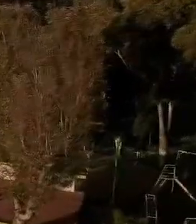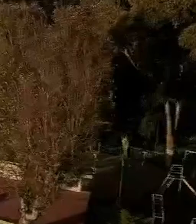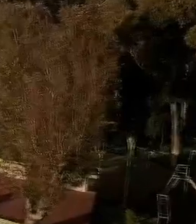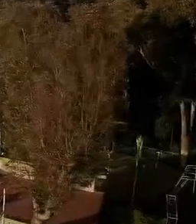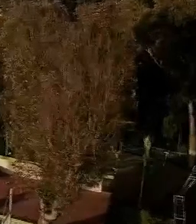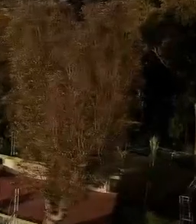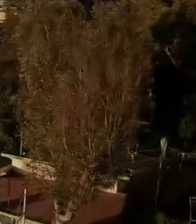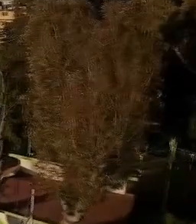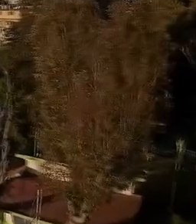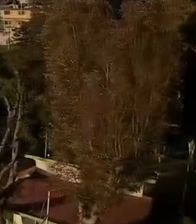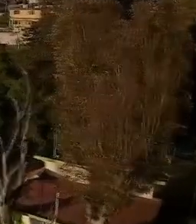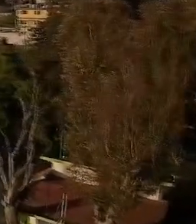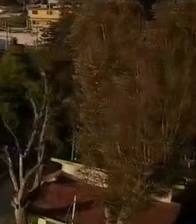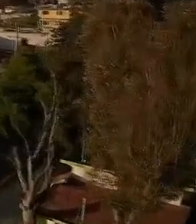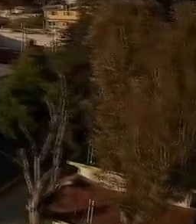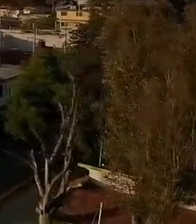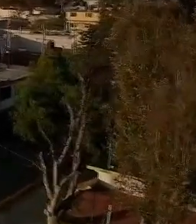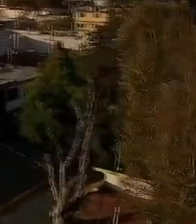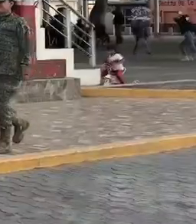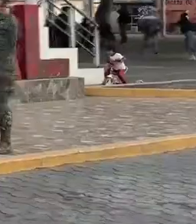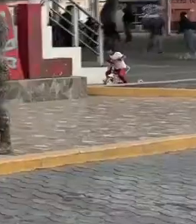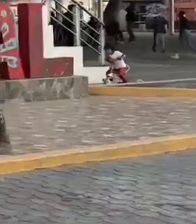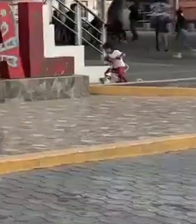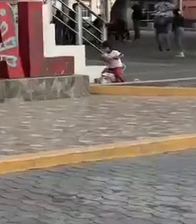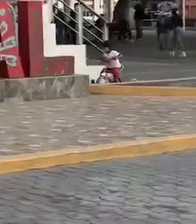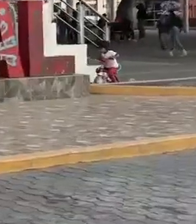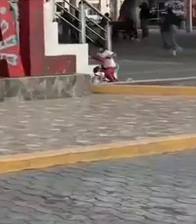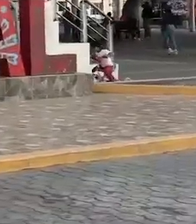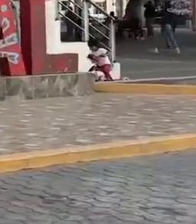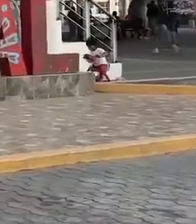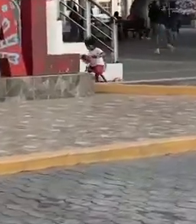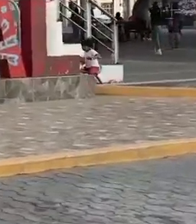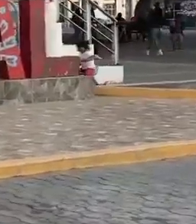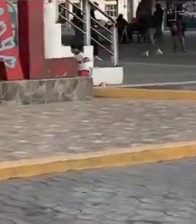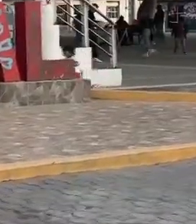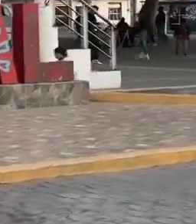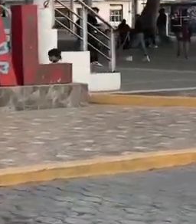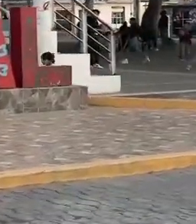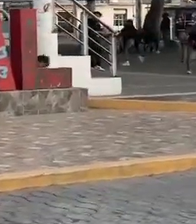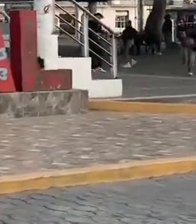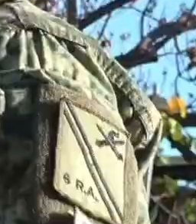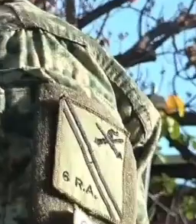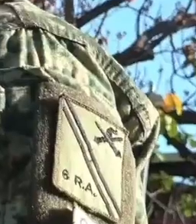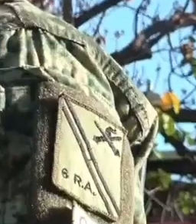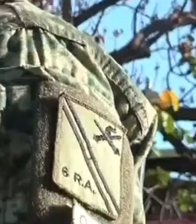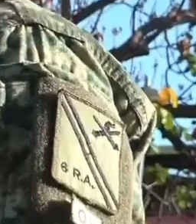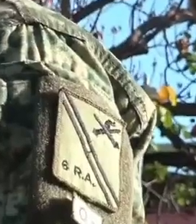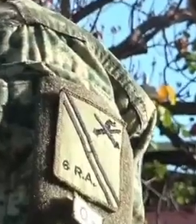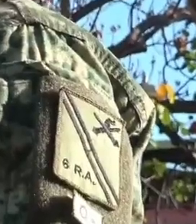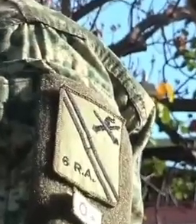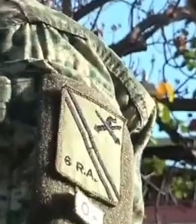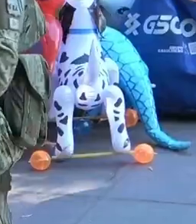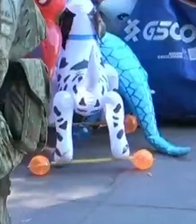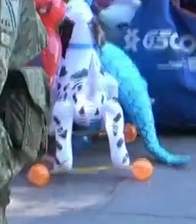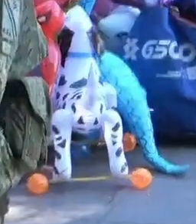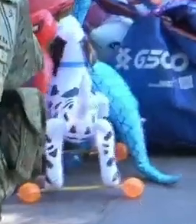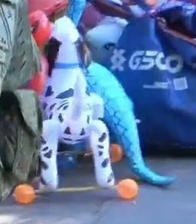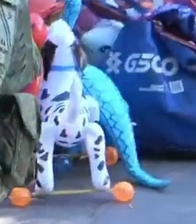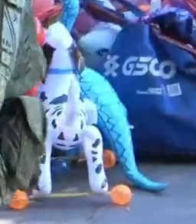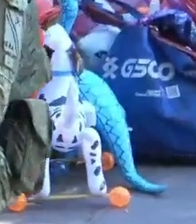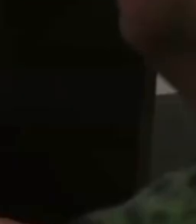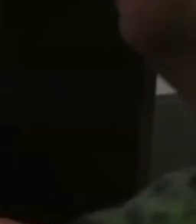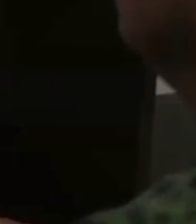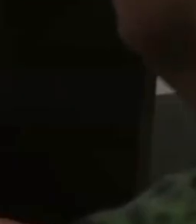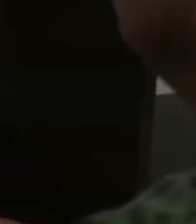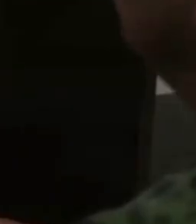siendo determinante la valiosa colaboración del Ayuntamiento Municipal de Oriental y su población, quienes los han acogido como parte de su sociedad.